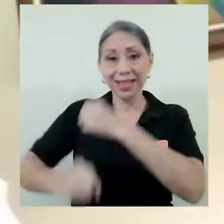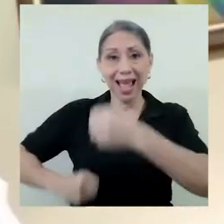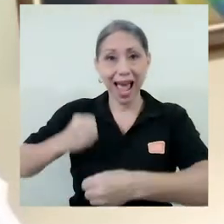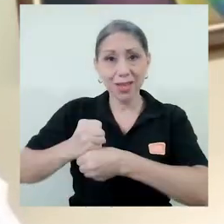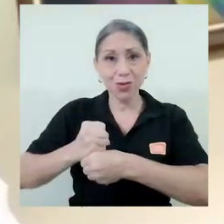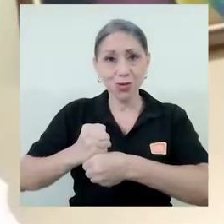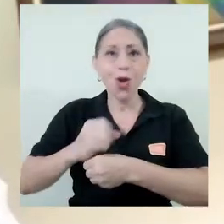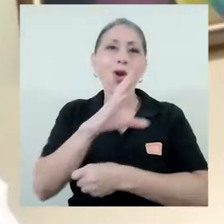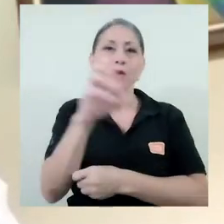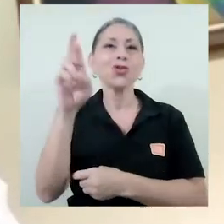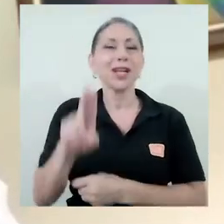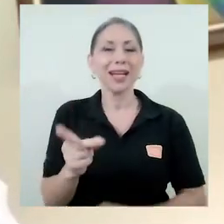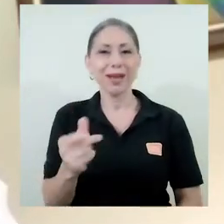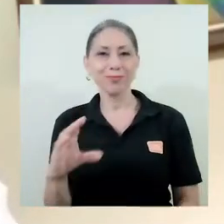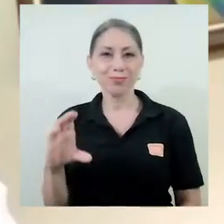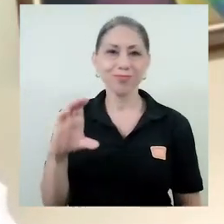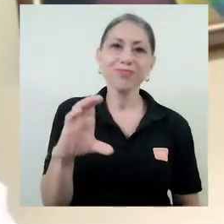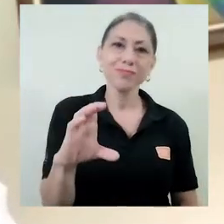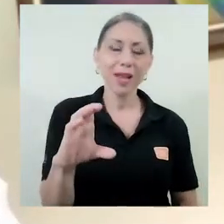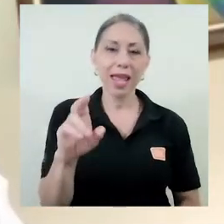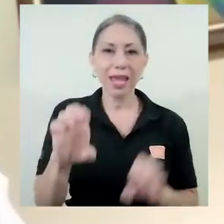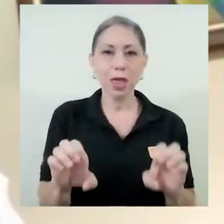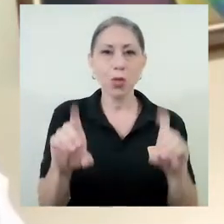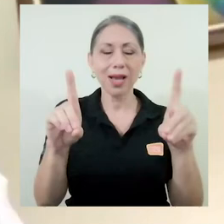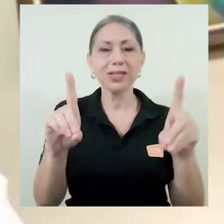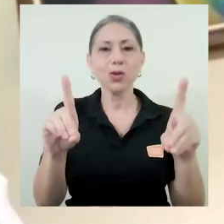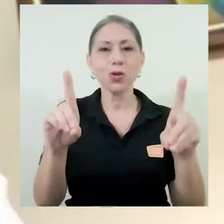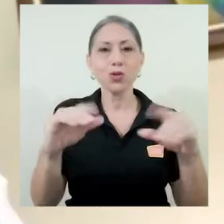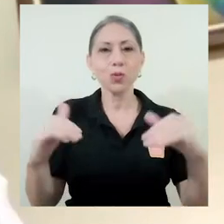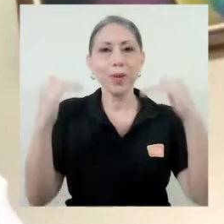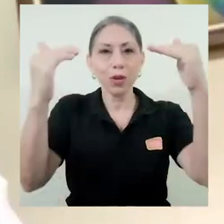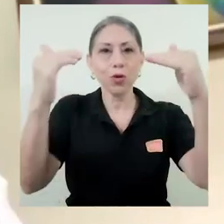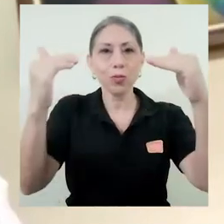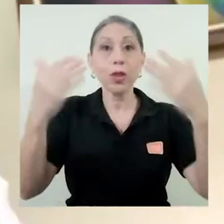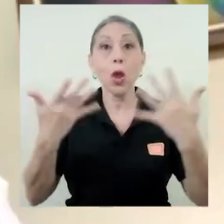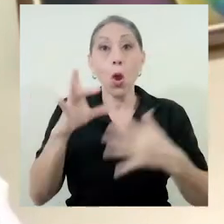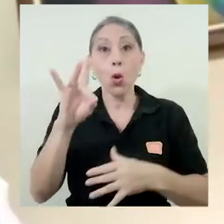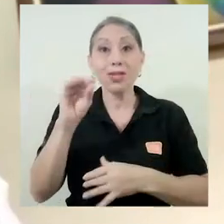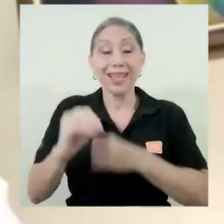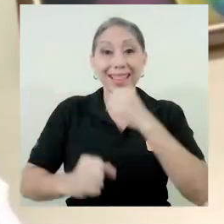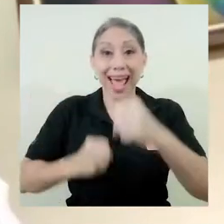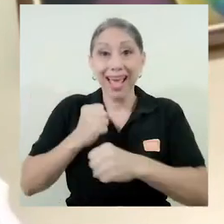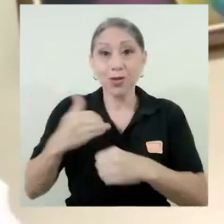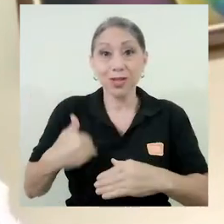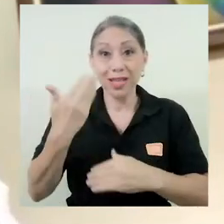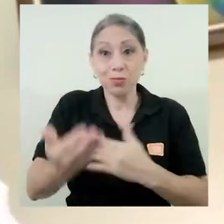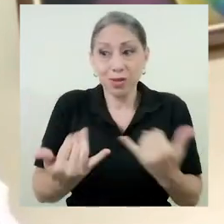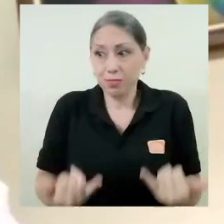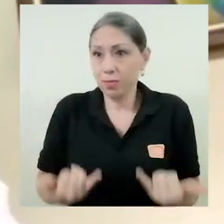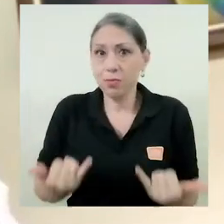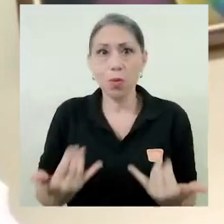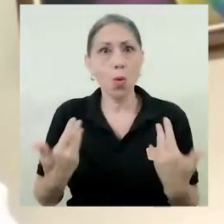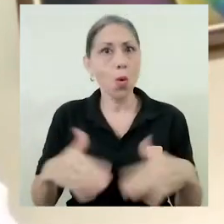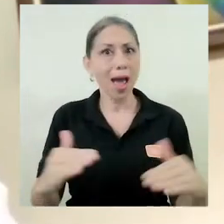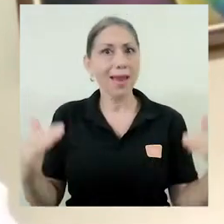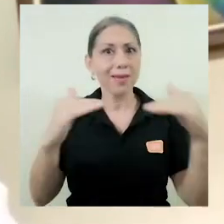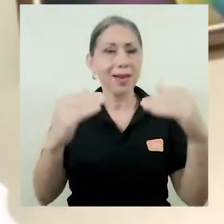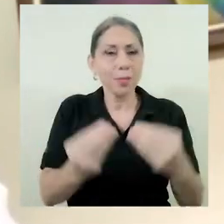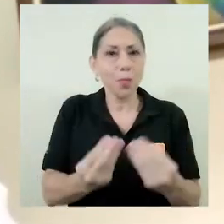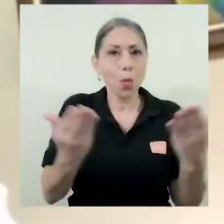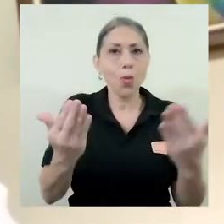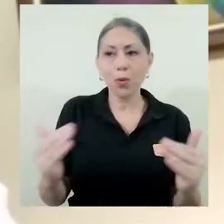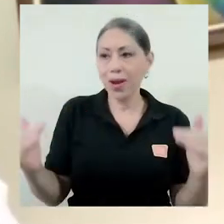años de invertir en educación superior. Ocho décadas después el valor público y el prestigio a nivel nacional e